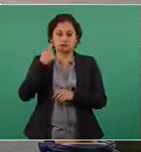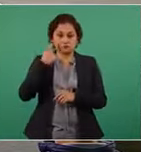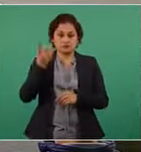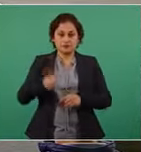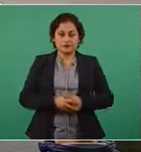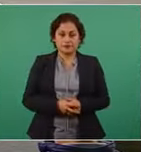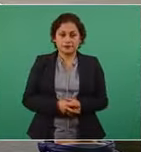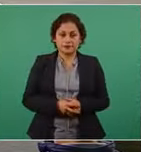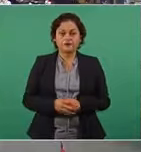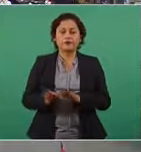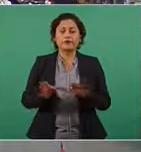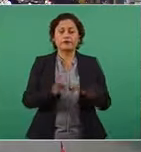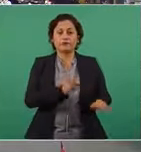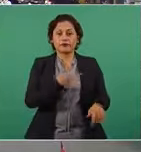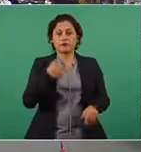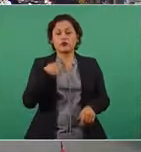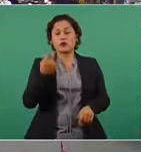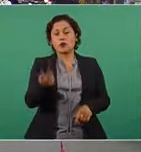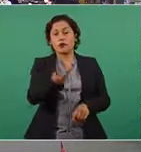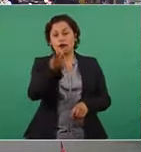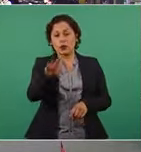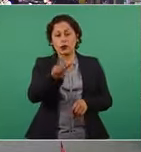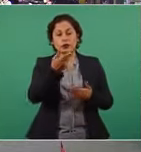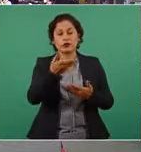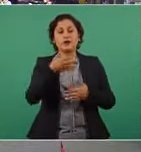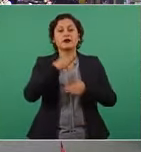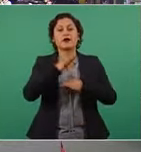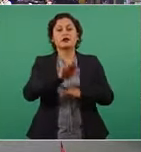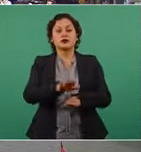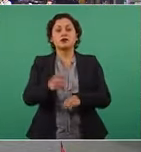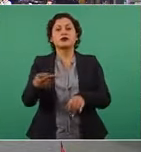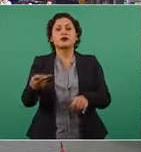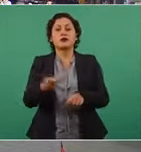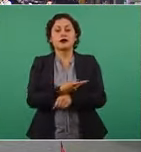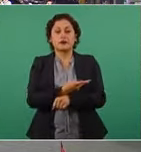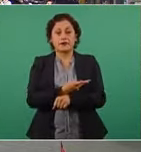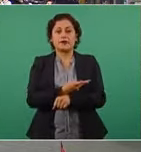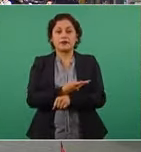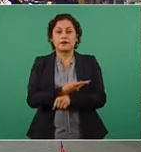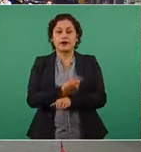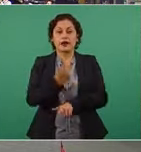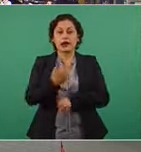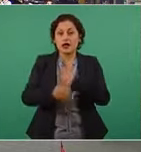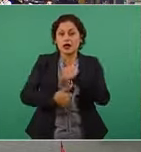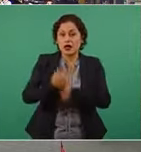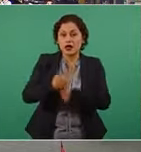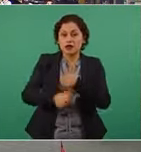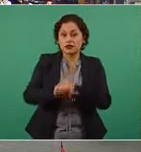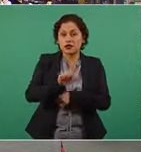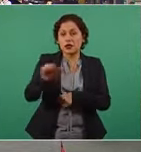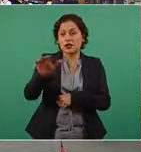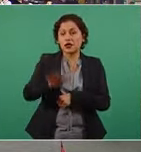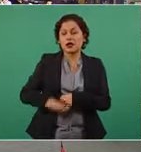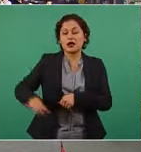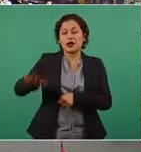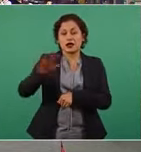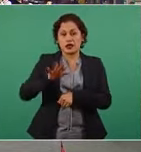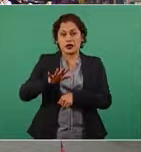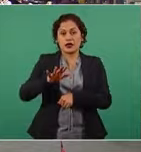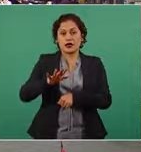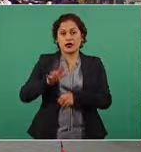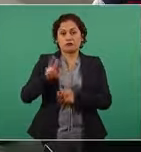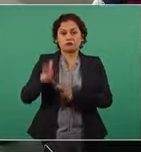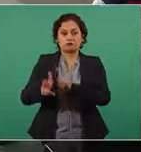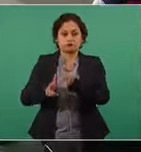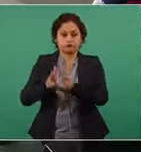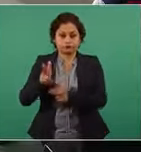Sí, presidente, le comentaba acerca de la presentación sobre la licitación para la construcción de los carros. ¿Cómo se